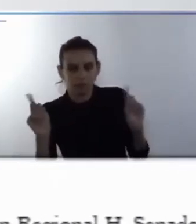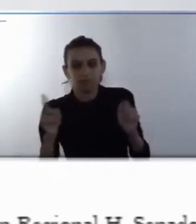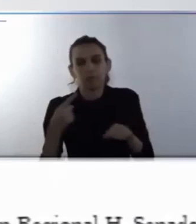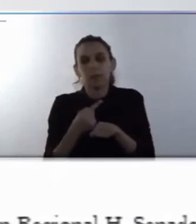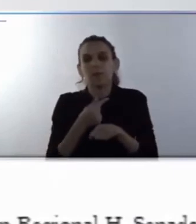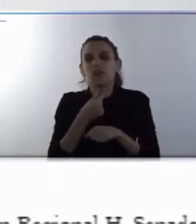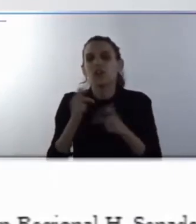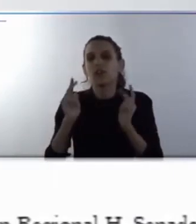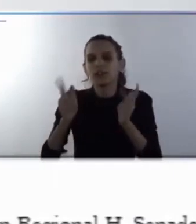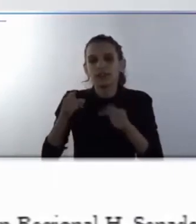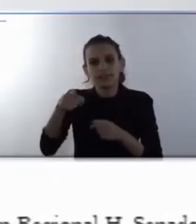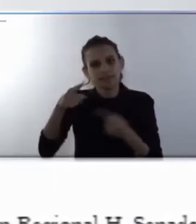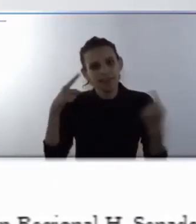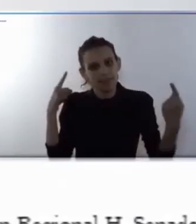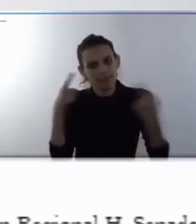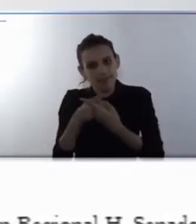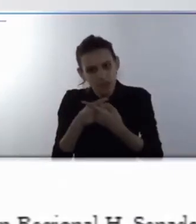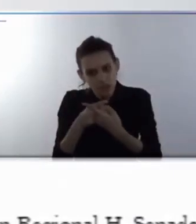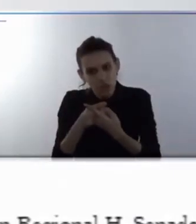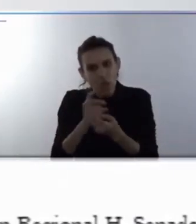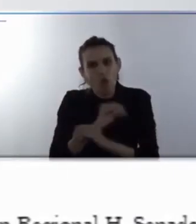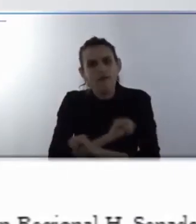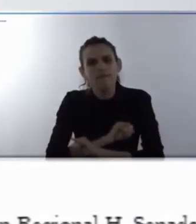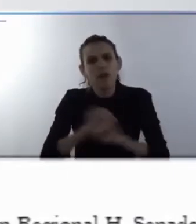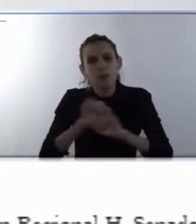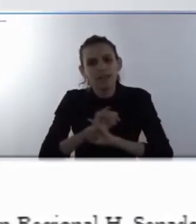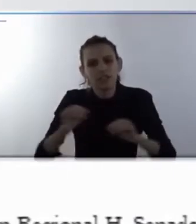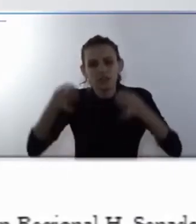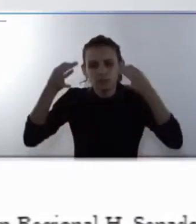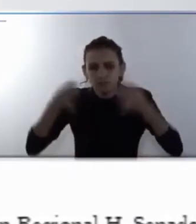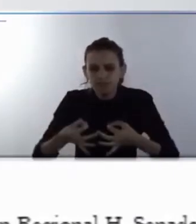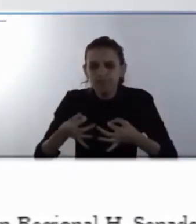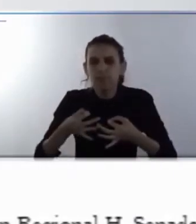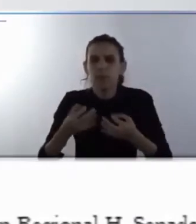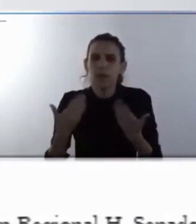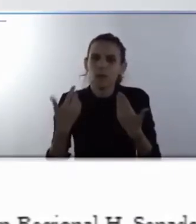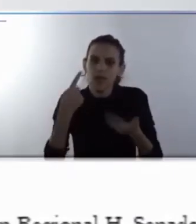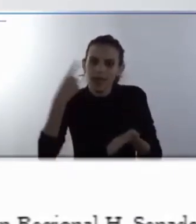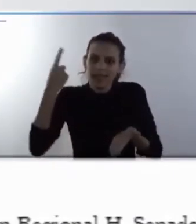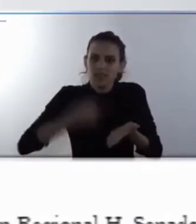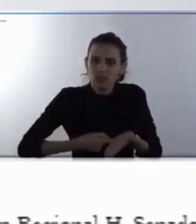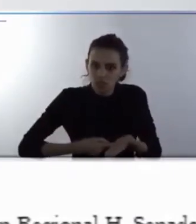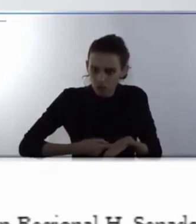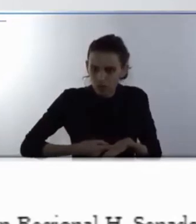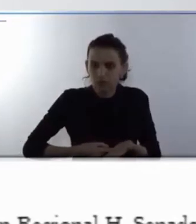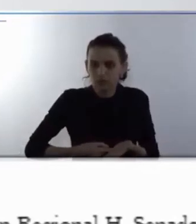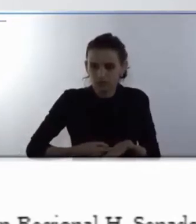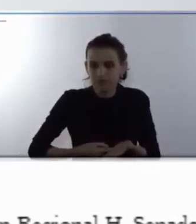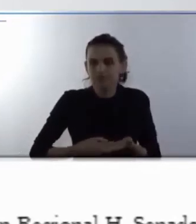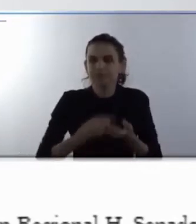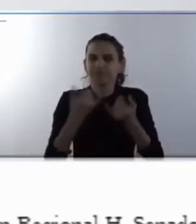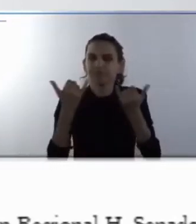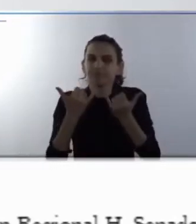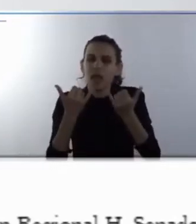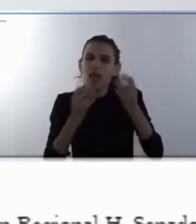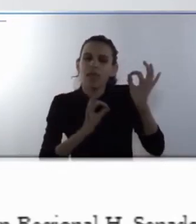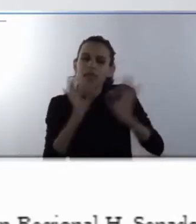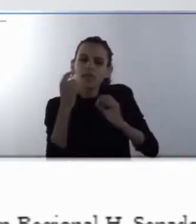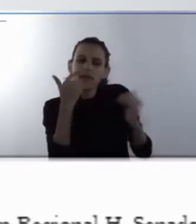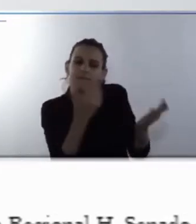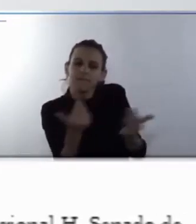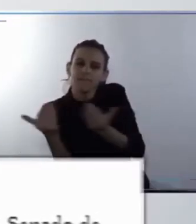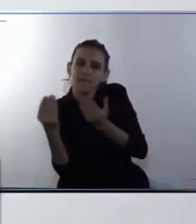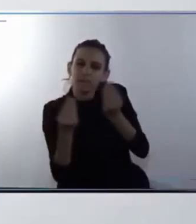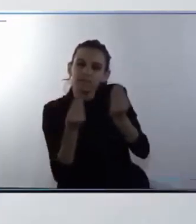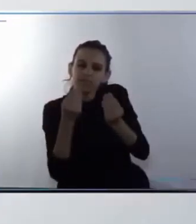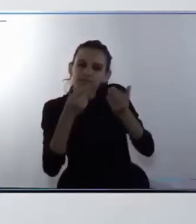desafío que representa tener información fidedigna a la hora de tomar decisiones tener un diagnóstico correcto es imposible si tenemos